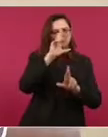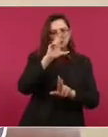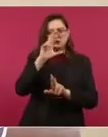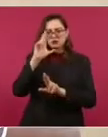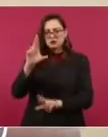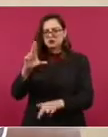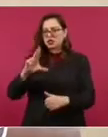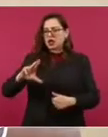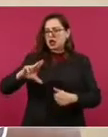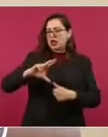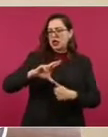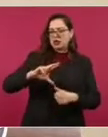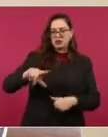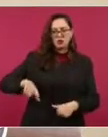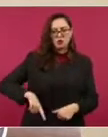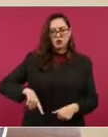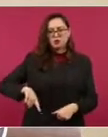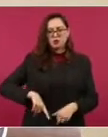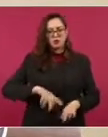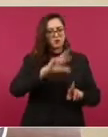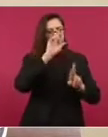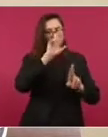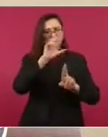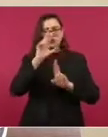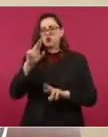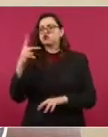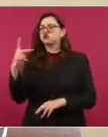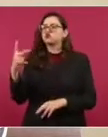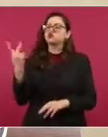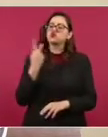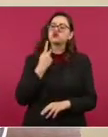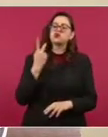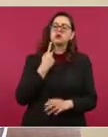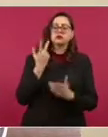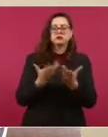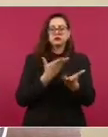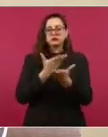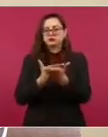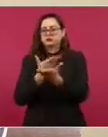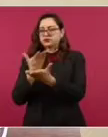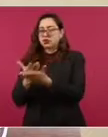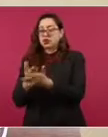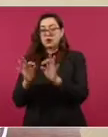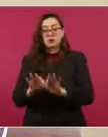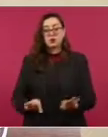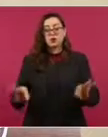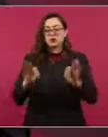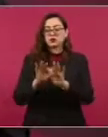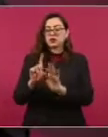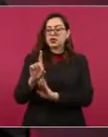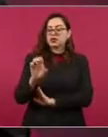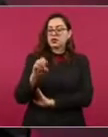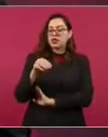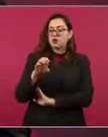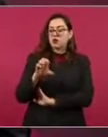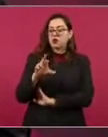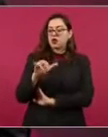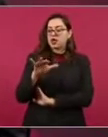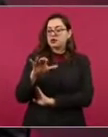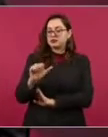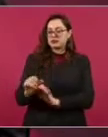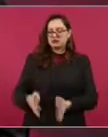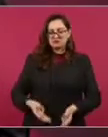las políticas que se están siguiendo, de la auténtica democracia, en contra de los golpes de Estado,